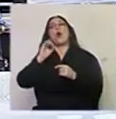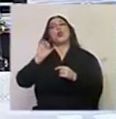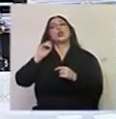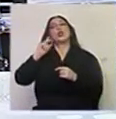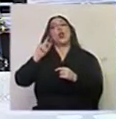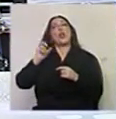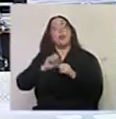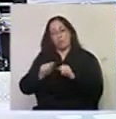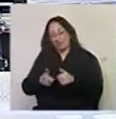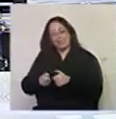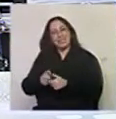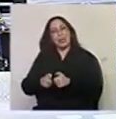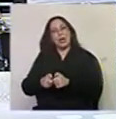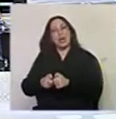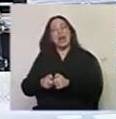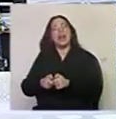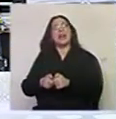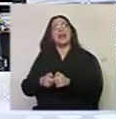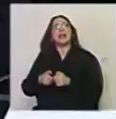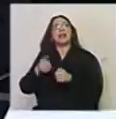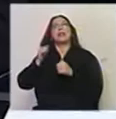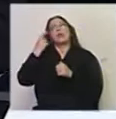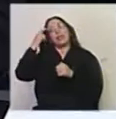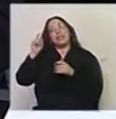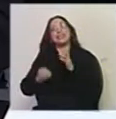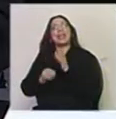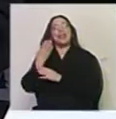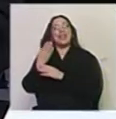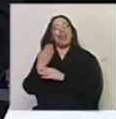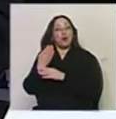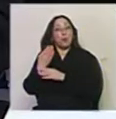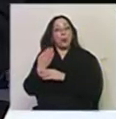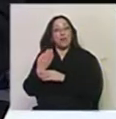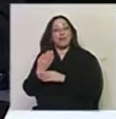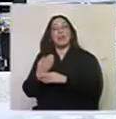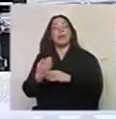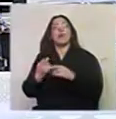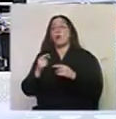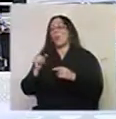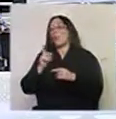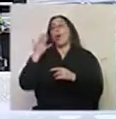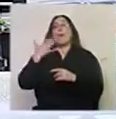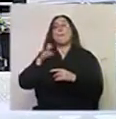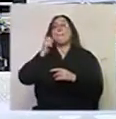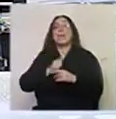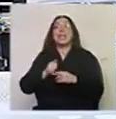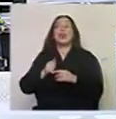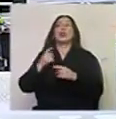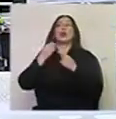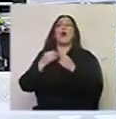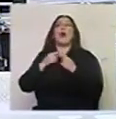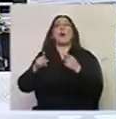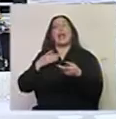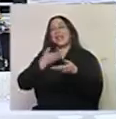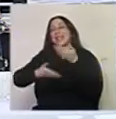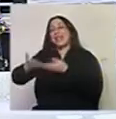celular, o sea, también hay como una especie de disolución de unos mitos o estereotipos. Bueno, estamos cambiando